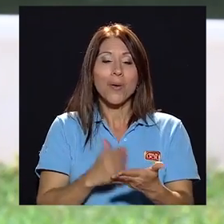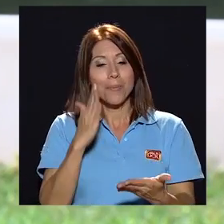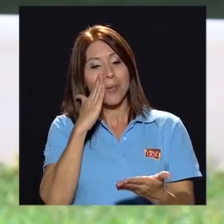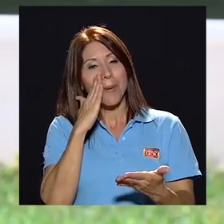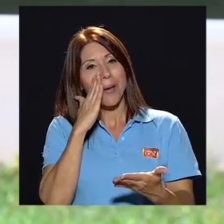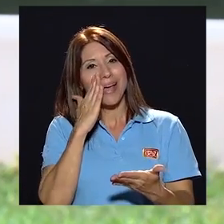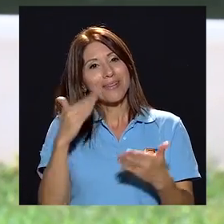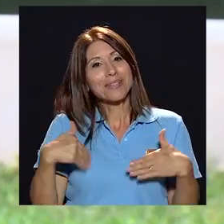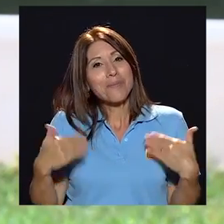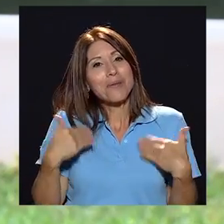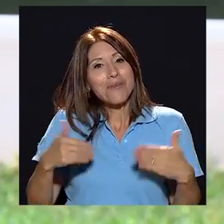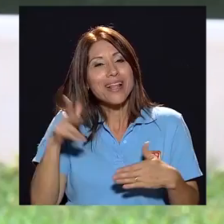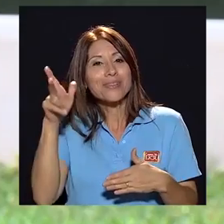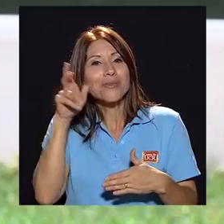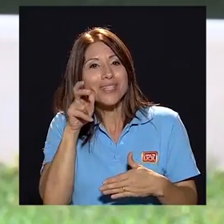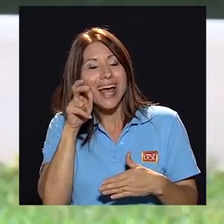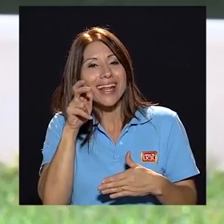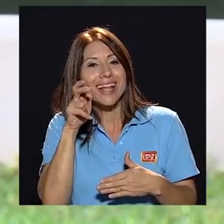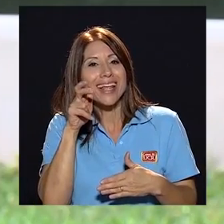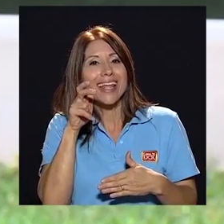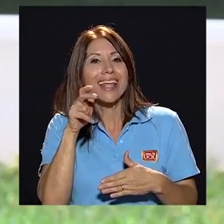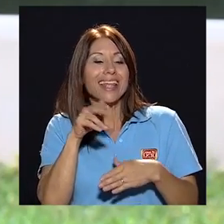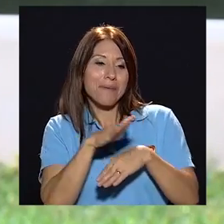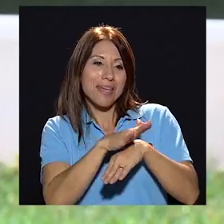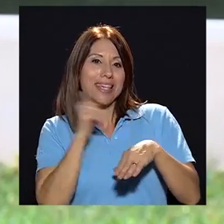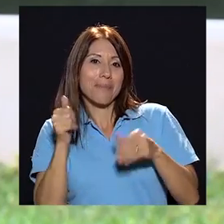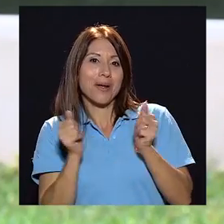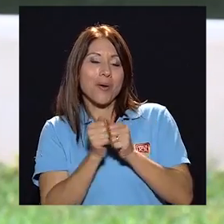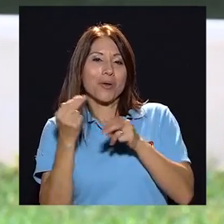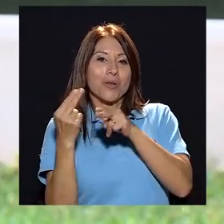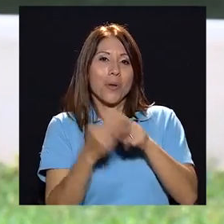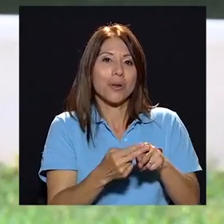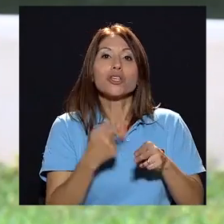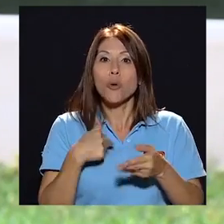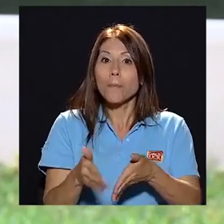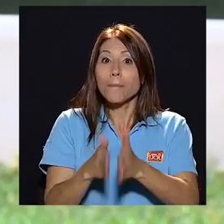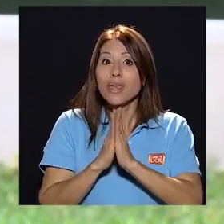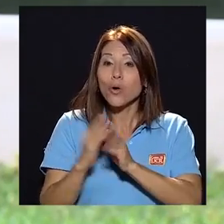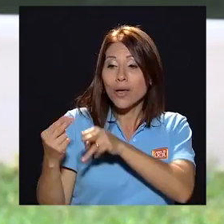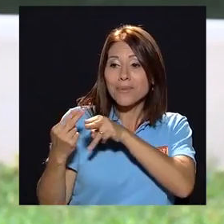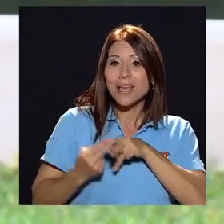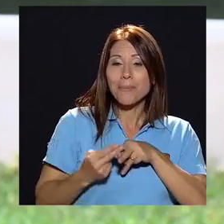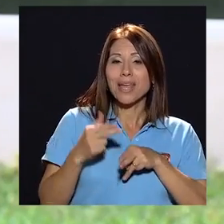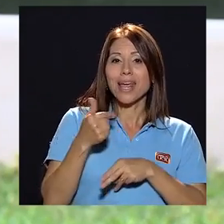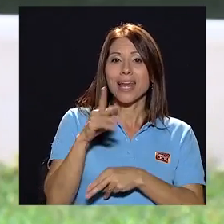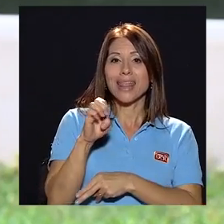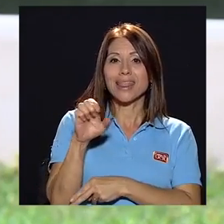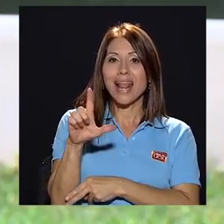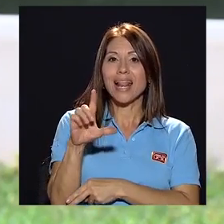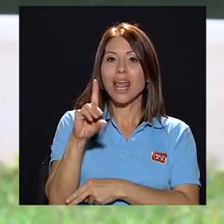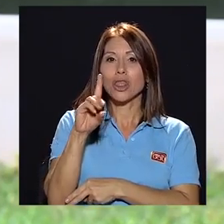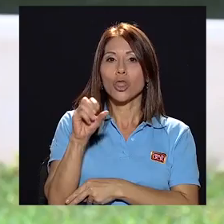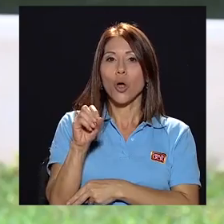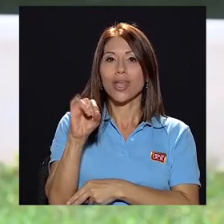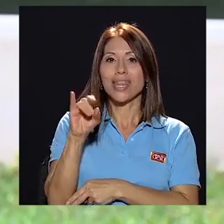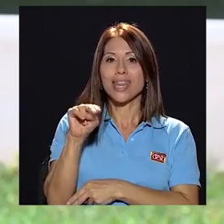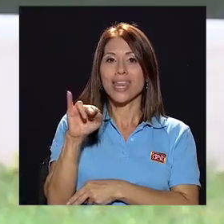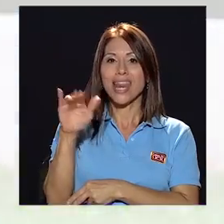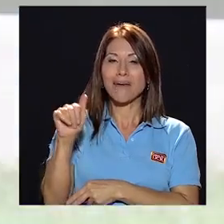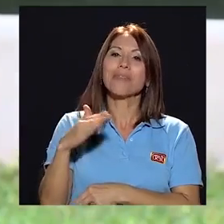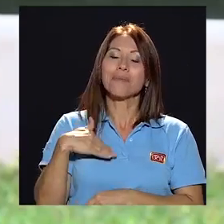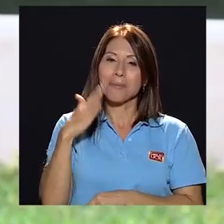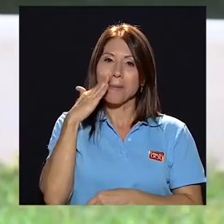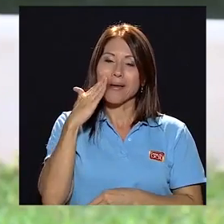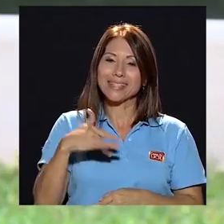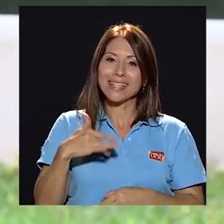mamá se pone muy feliz al escuchar que me llaman y pido que por favor me llamen como Gretel Doinina porque mi mamá se siente muy feliz de eso